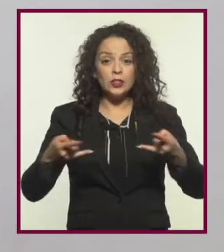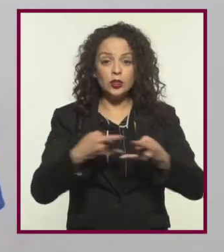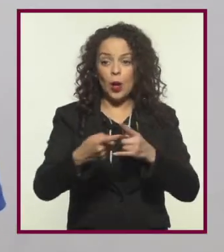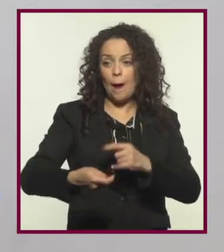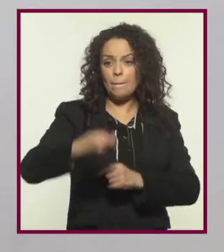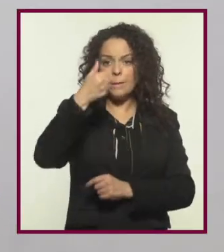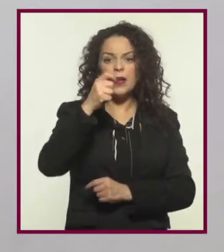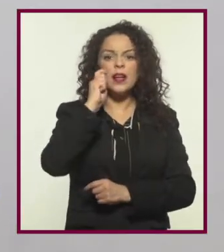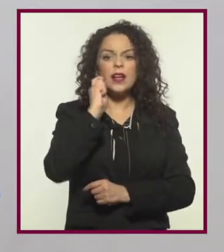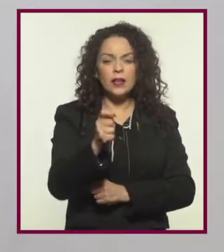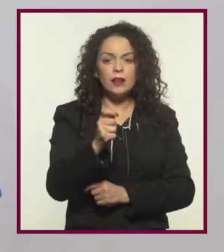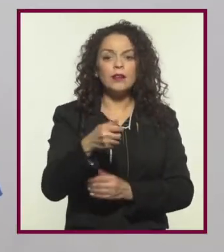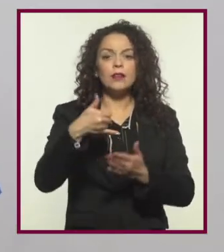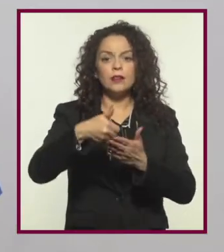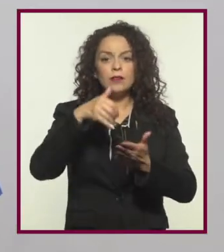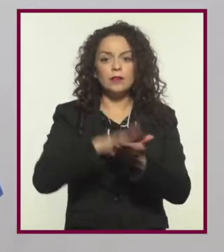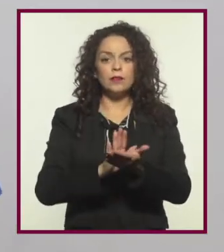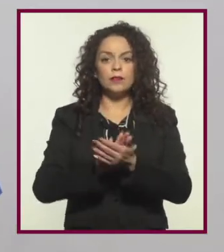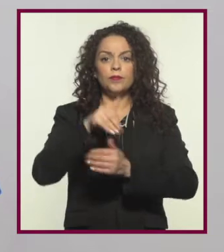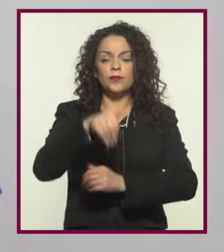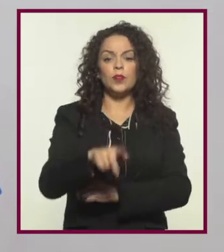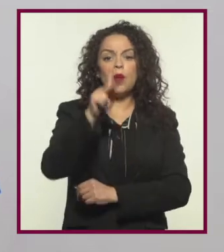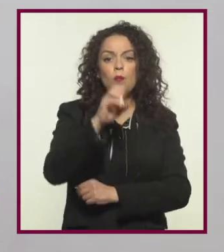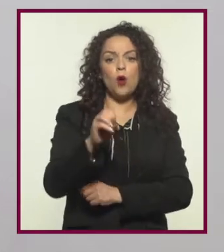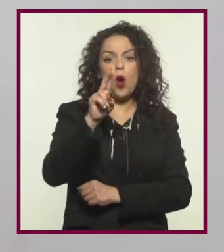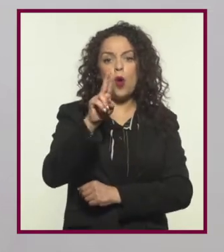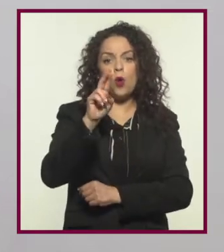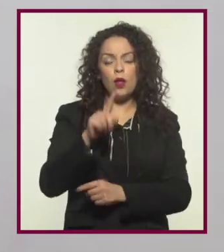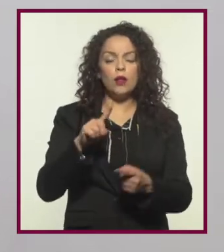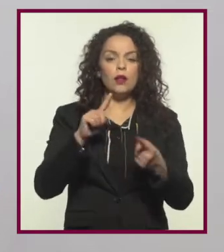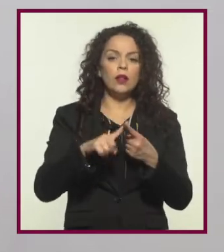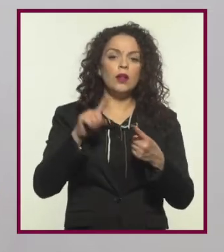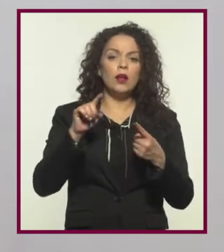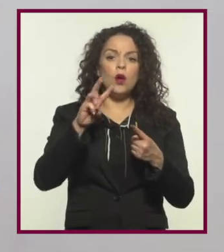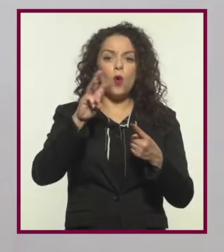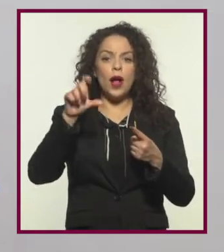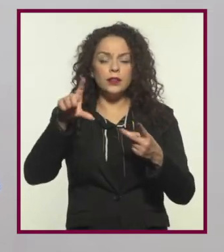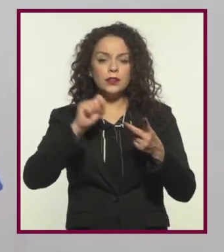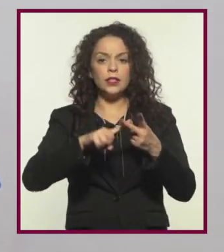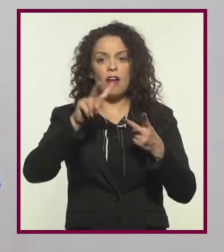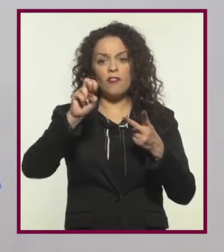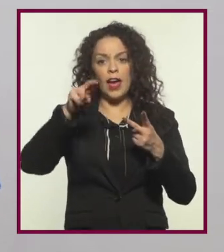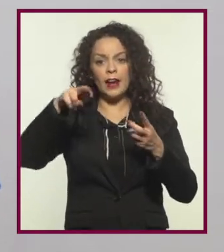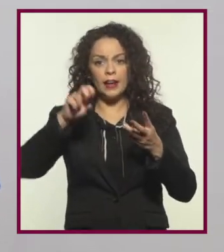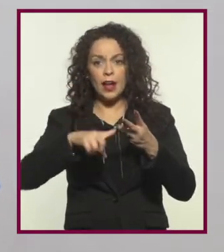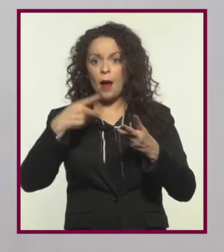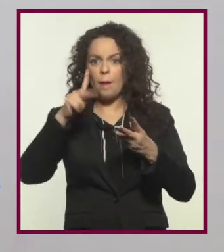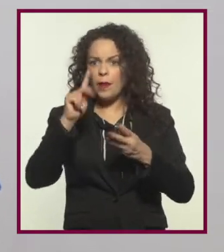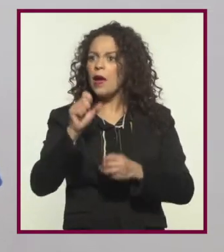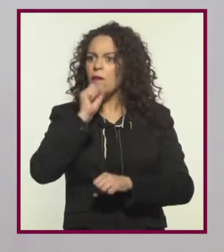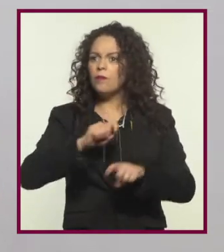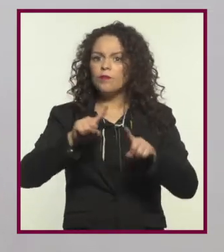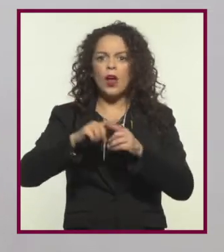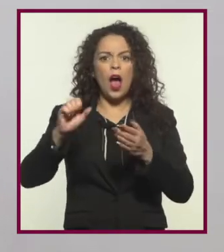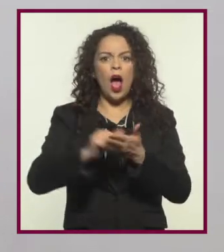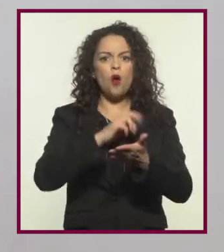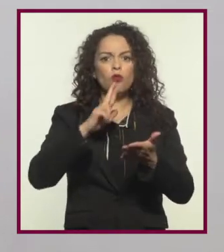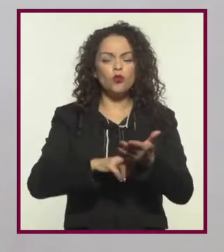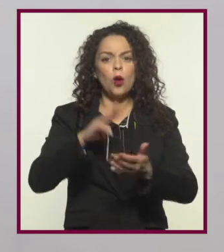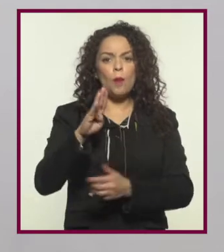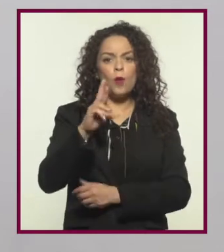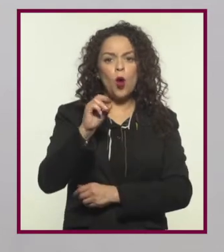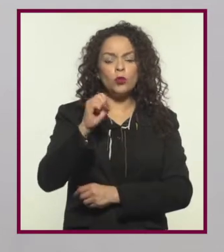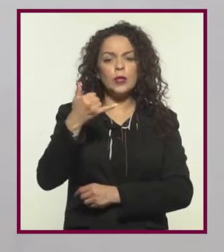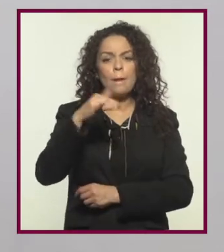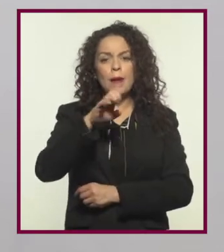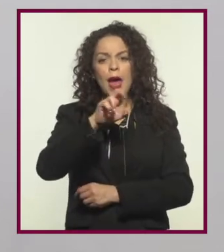Sus primeras historias eran sobre todo reimpresiones de obras de Poe, Wells y Verne, pero también se publicaron relatos inéditos de autores